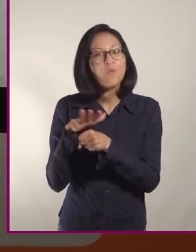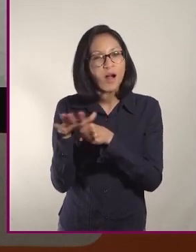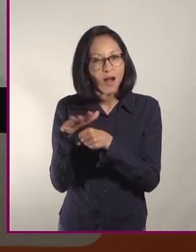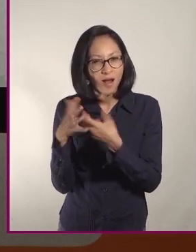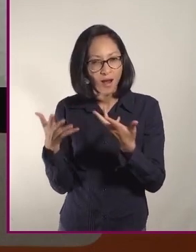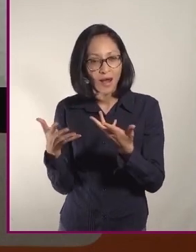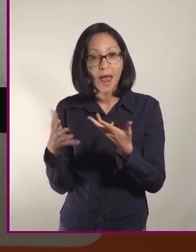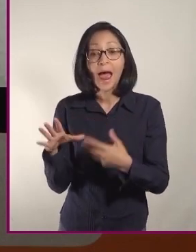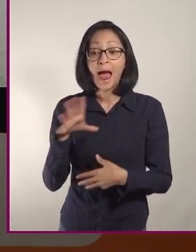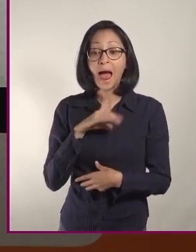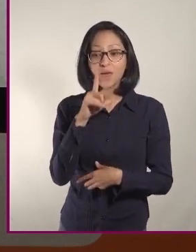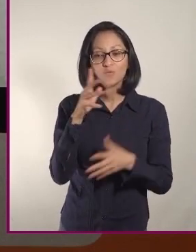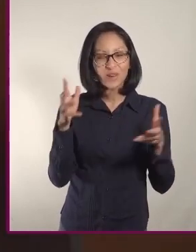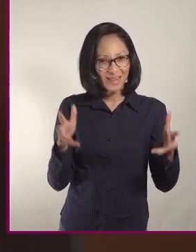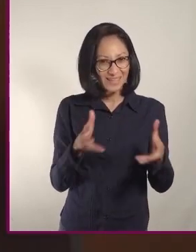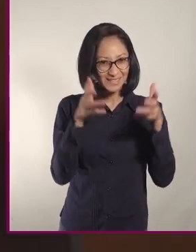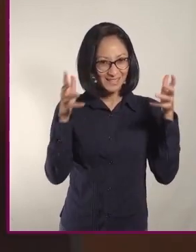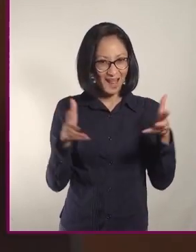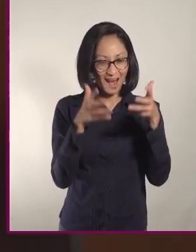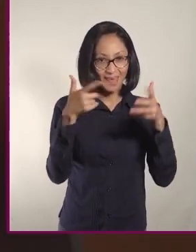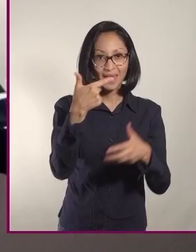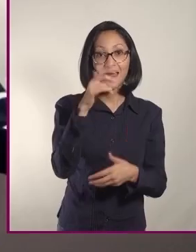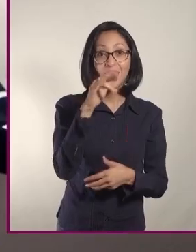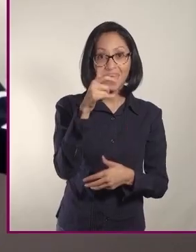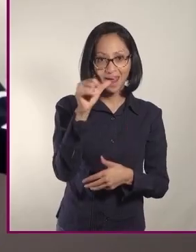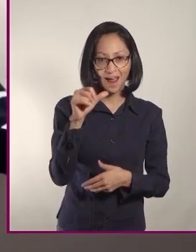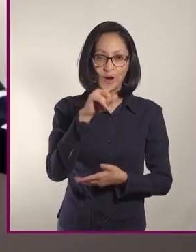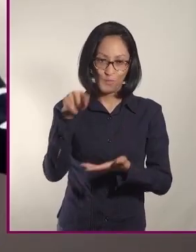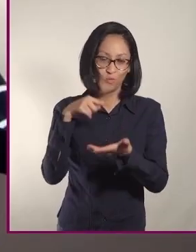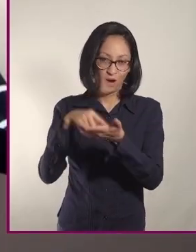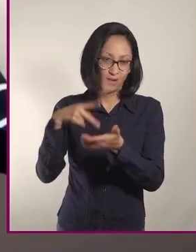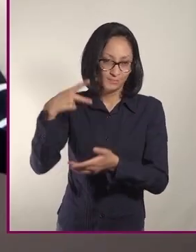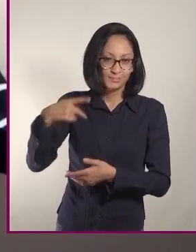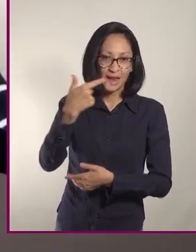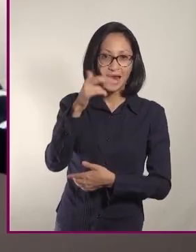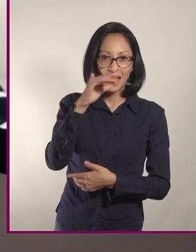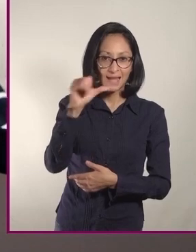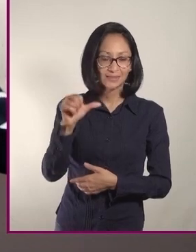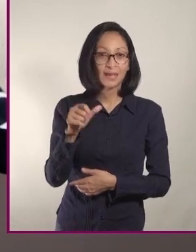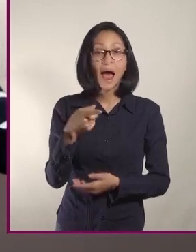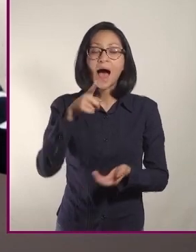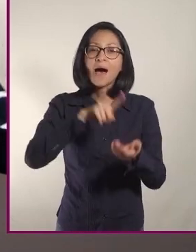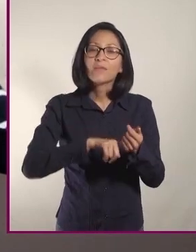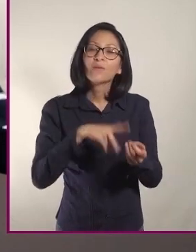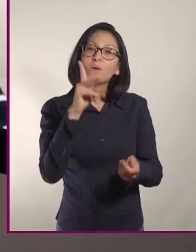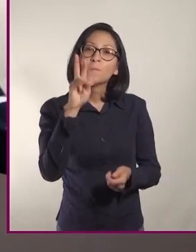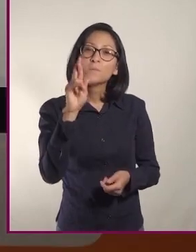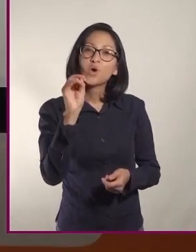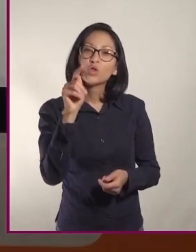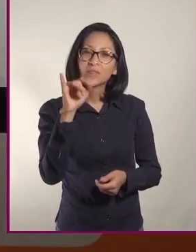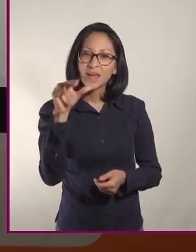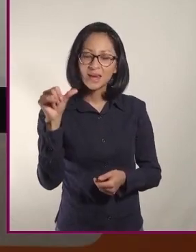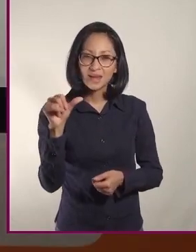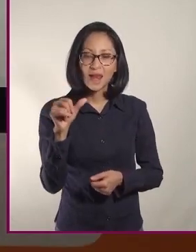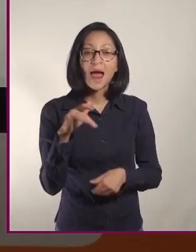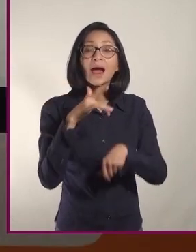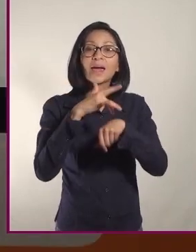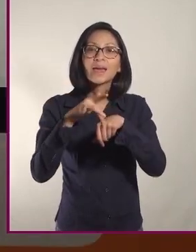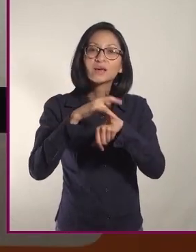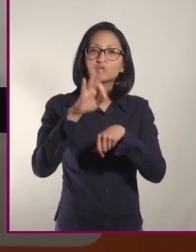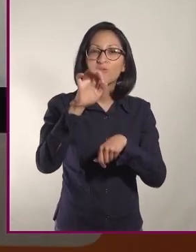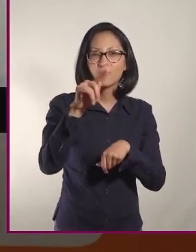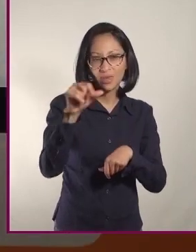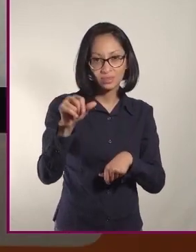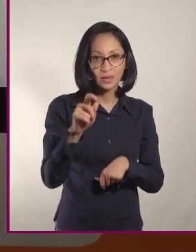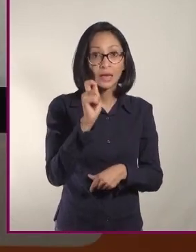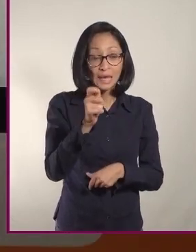famoso que se llama ensalada griega, que la base principal, la proteína que se utiliza ahí es queso feta, que es un queso que